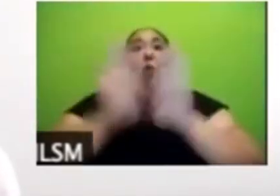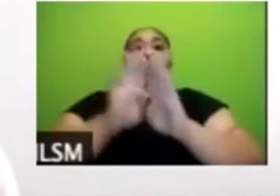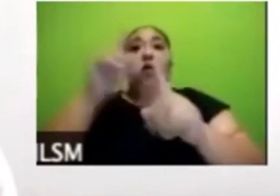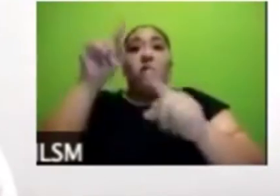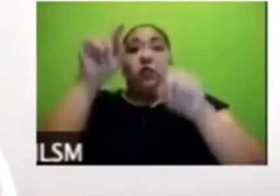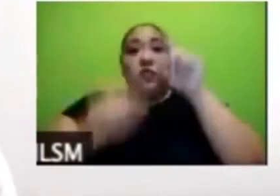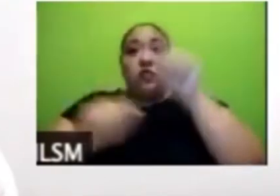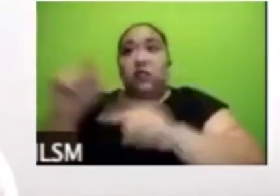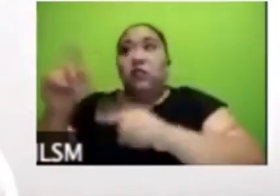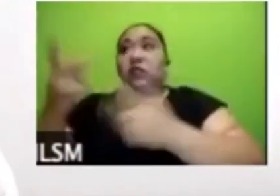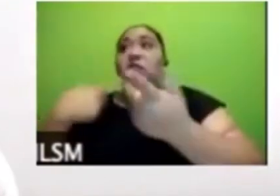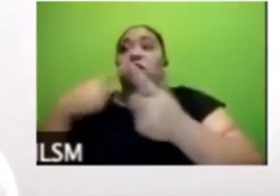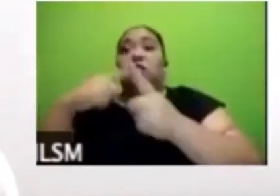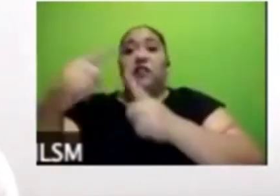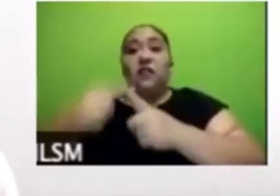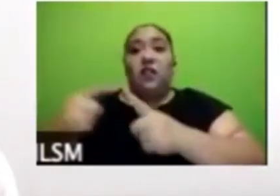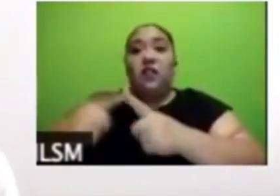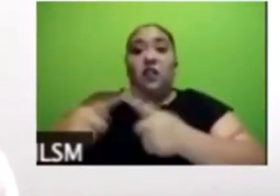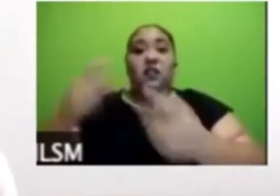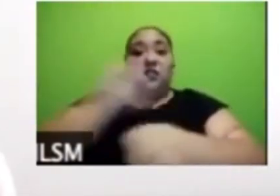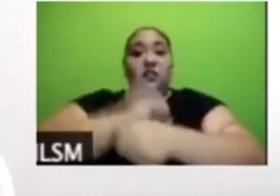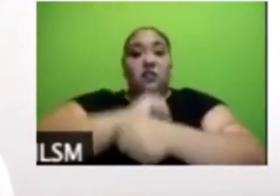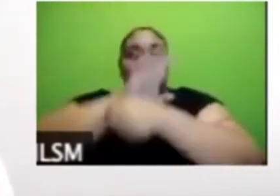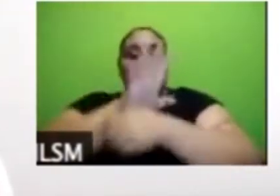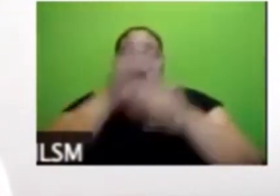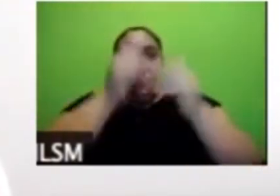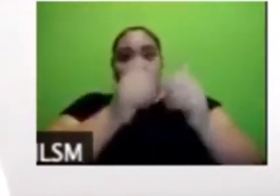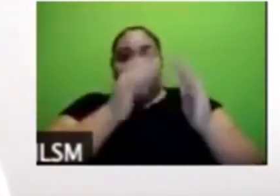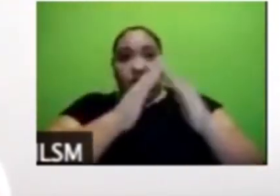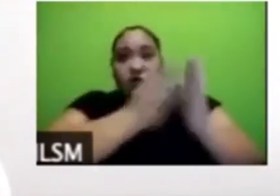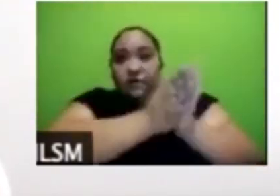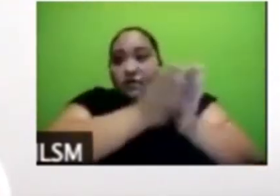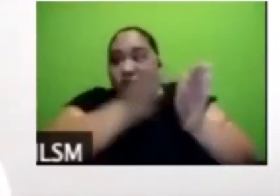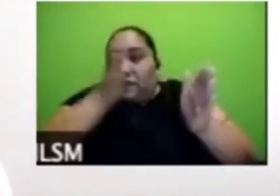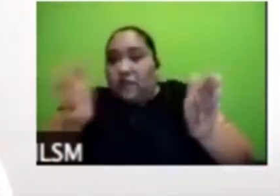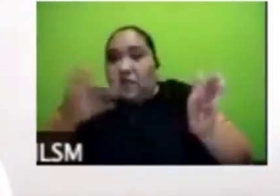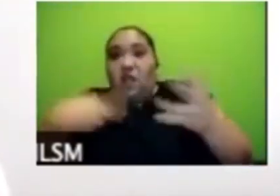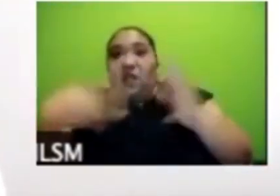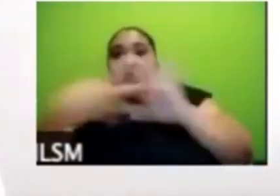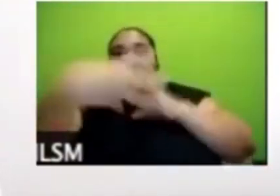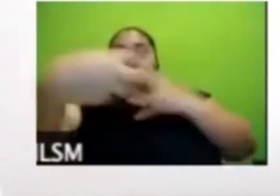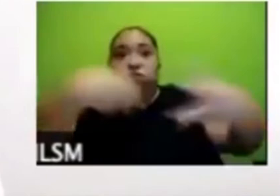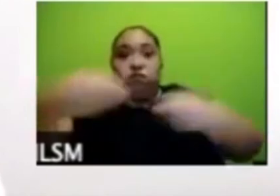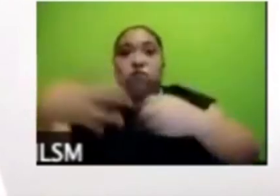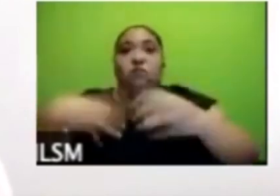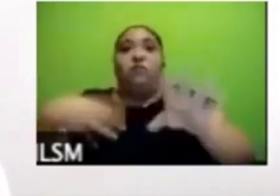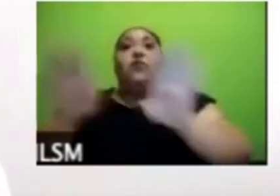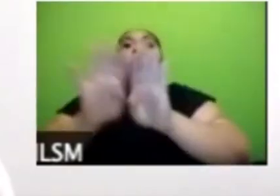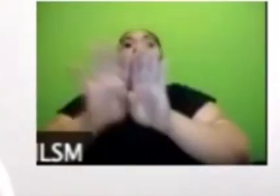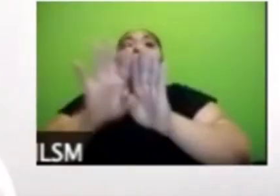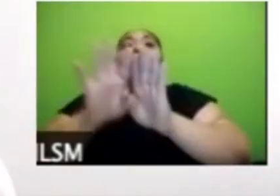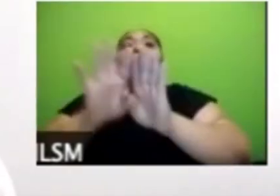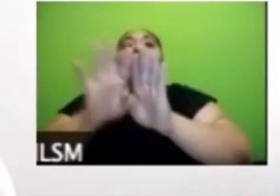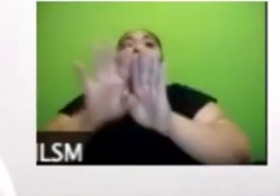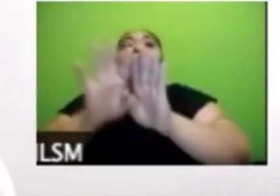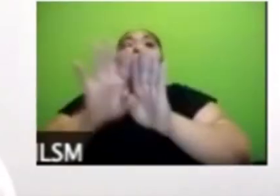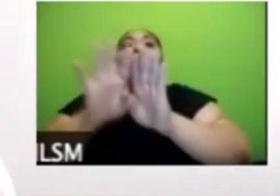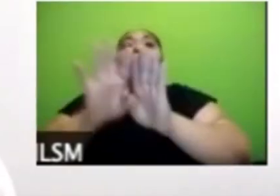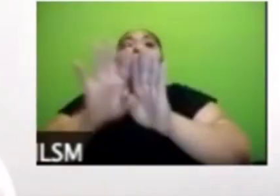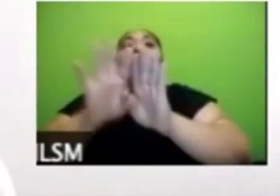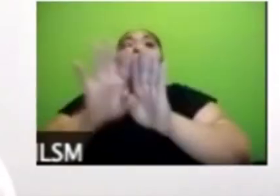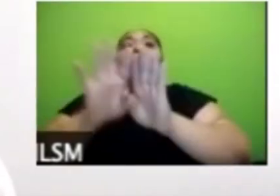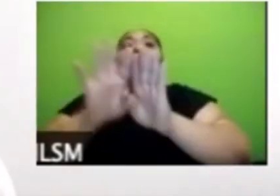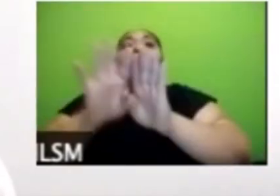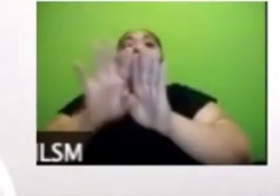donde vamos a ver el papel de la credibilidad y el potencial de escalabro económico que viven las familias sobre todo obviamente las que tienen menos recursos